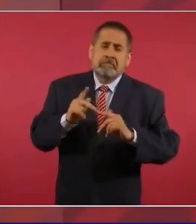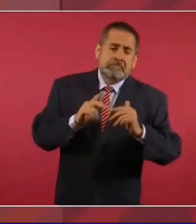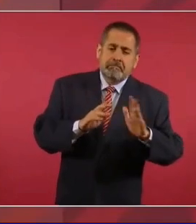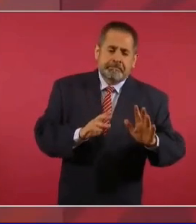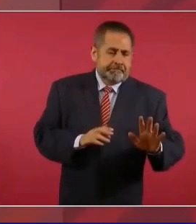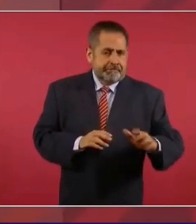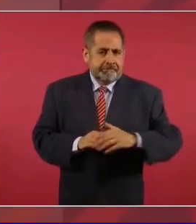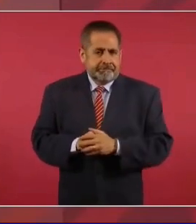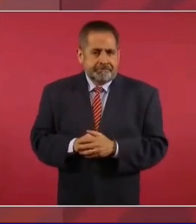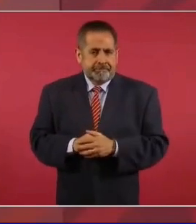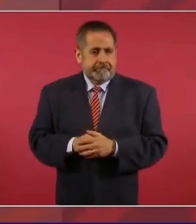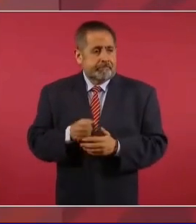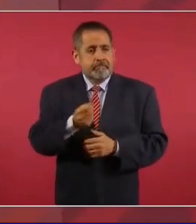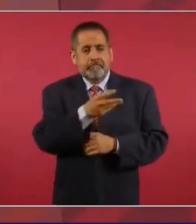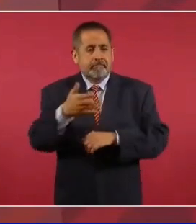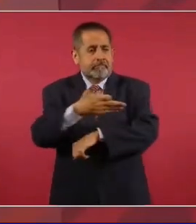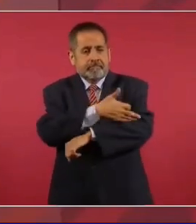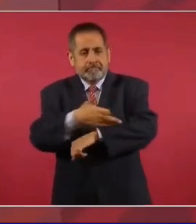de familia,